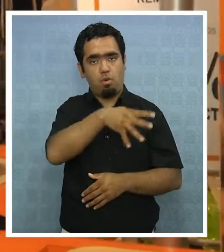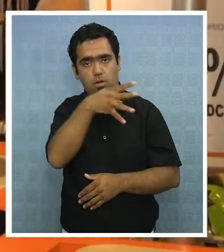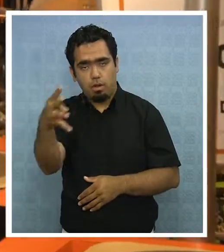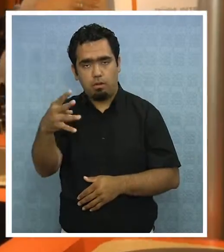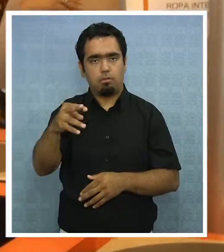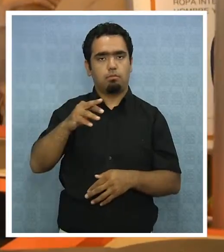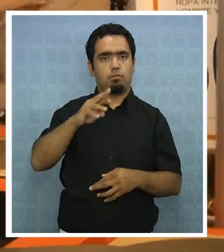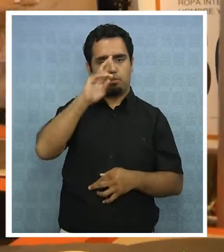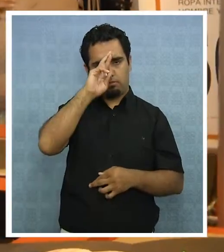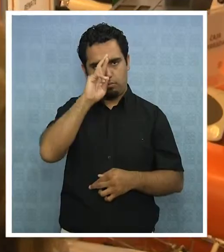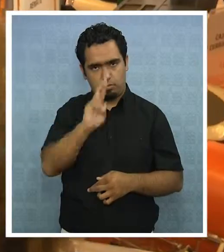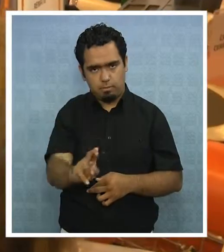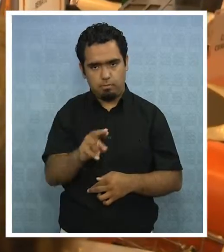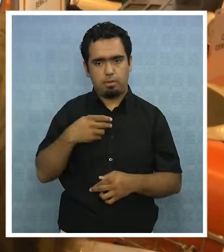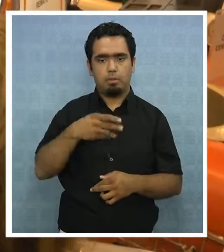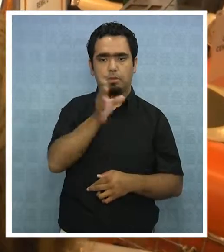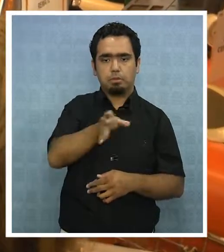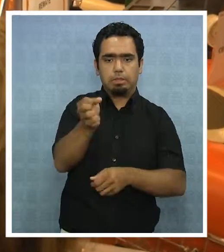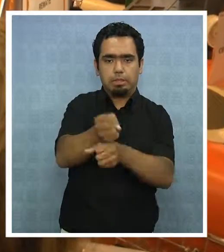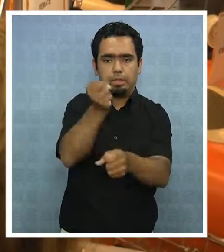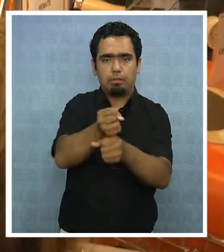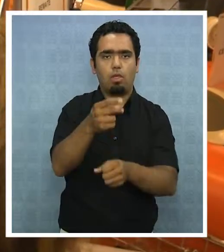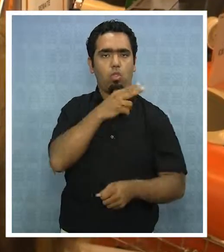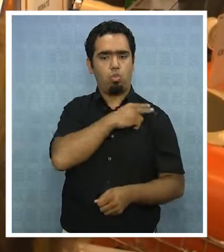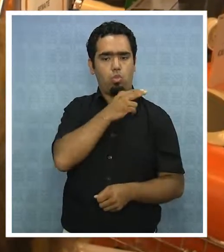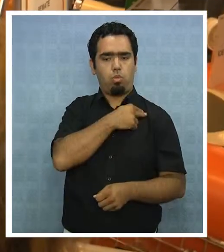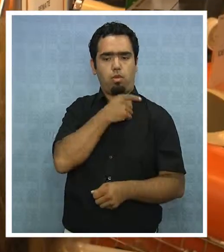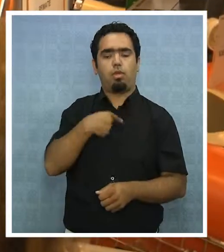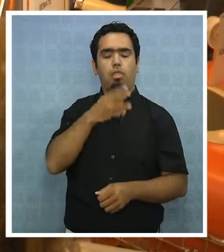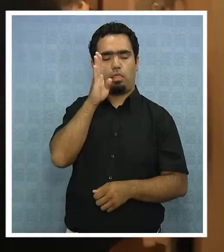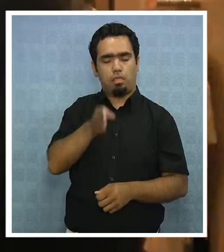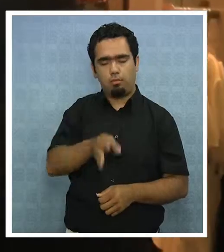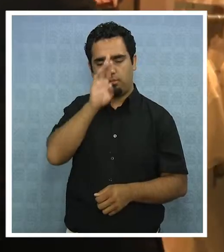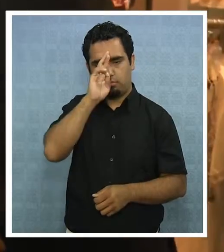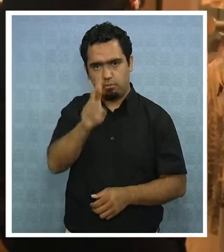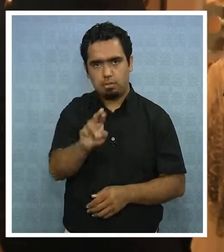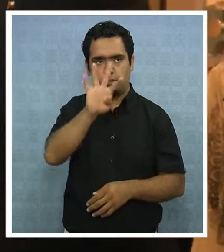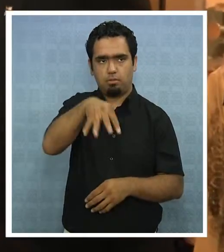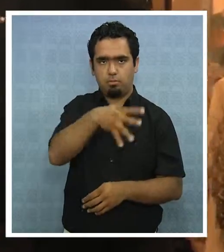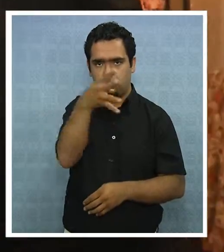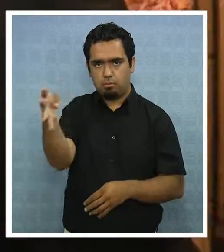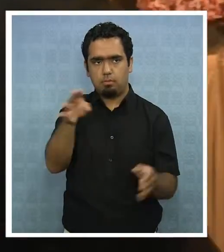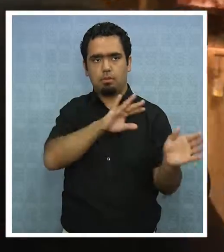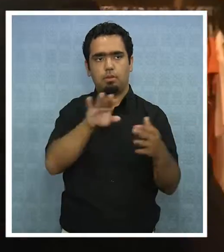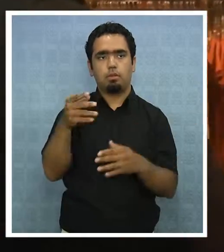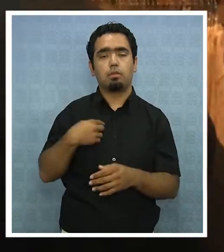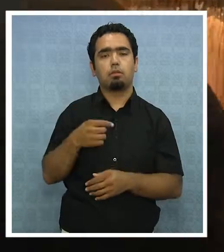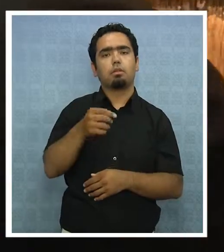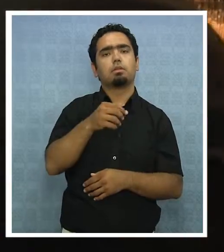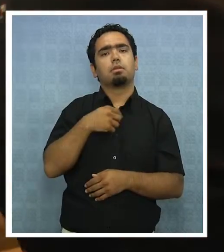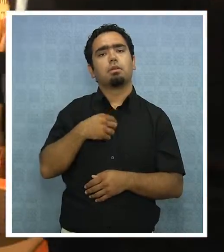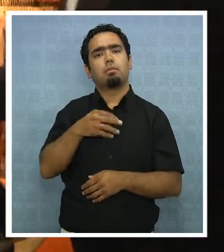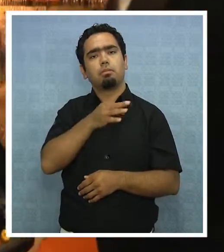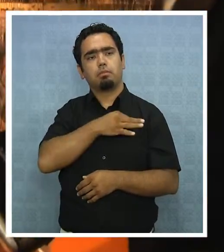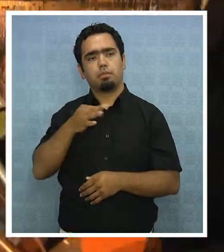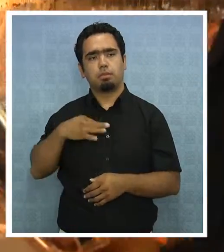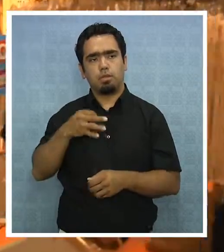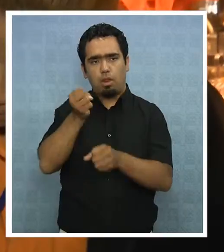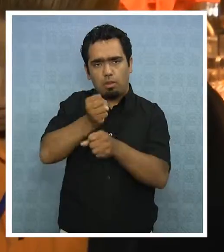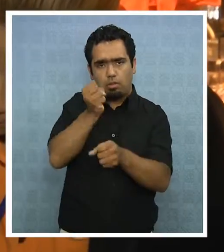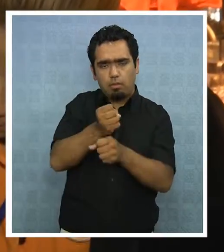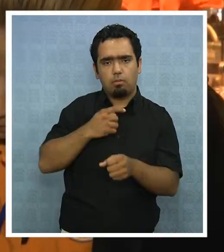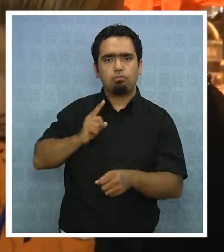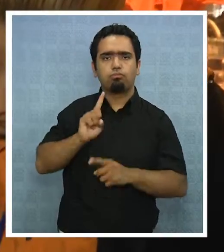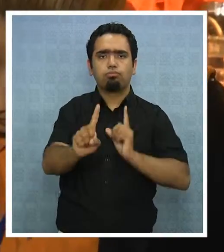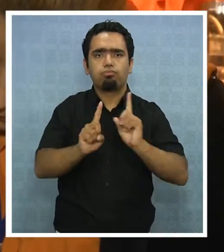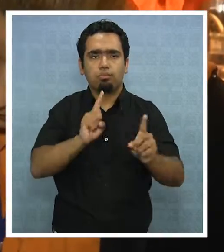tiempos de descanso de sus empleados. La Dirección del Trabajo, en conjunto con la Ceremi del Ramo, realizaron en terreno la entrega